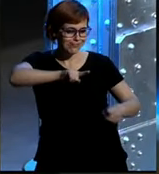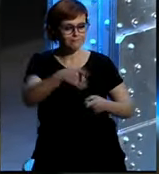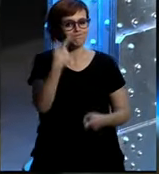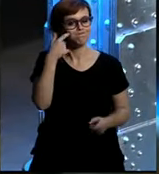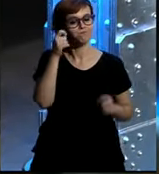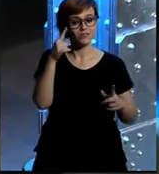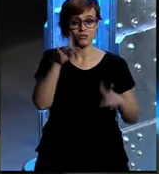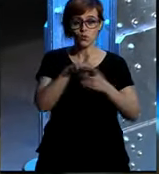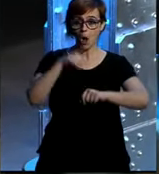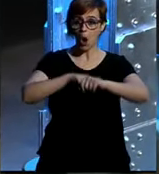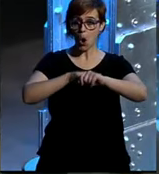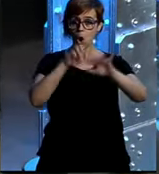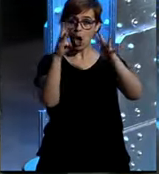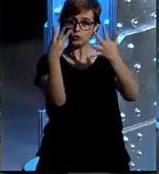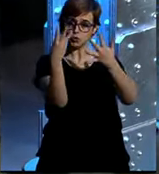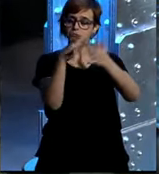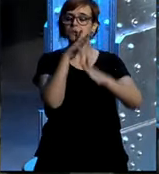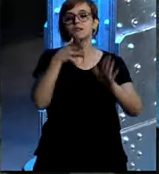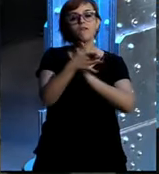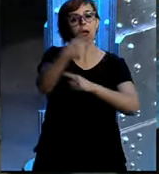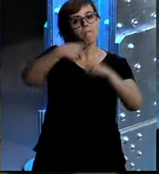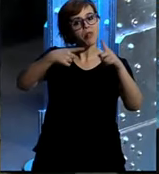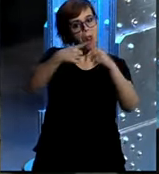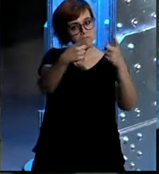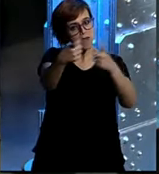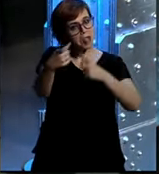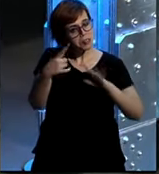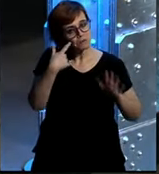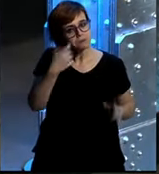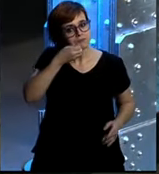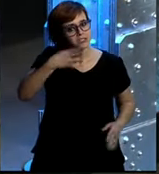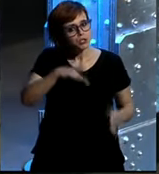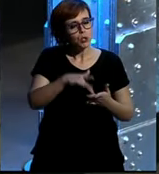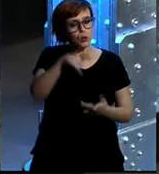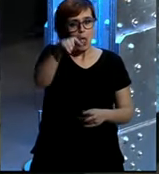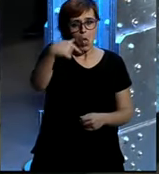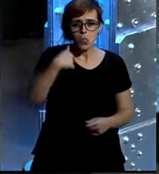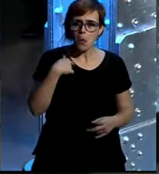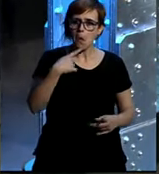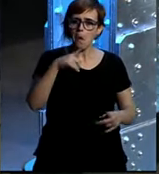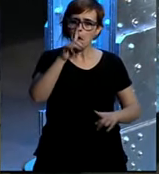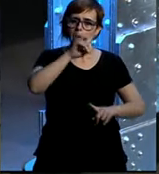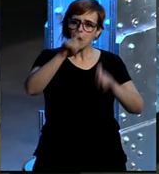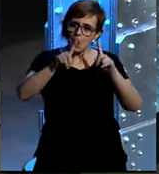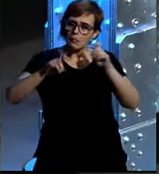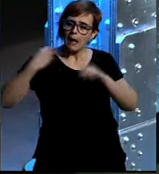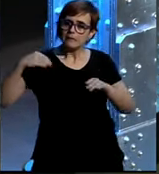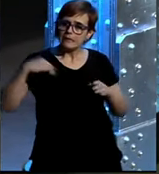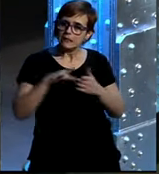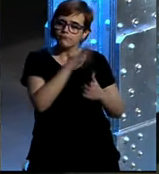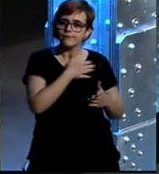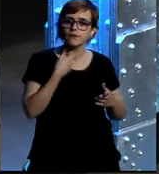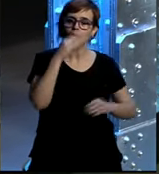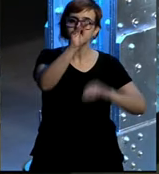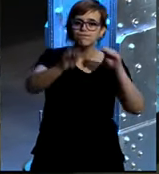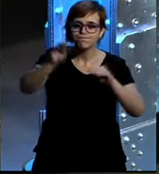sobre las ocho tenemos todavía media hora por delante y aunque tengo muchísimas preguntas en cartera que me gustaría